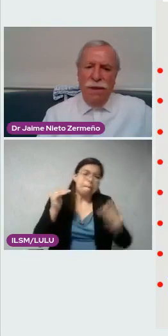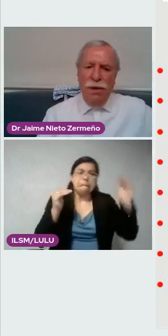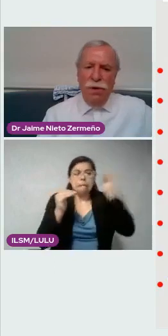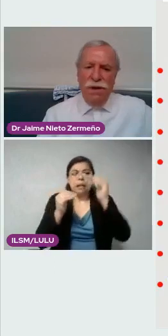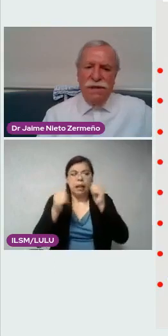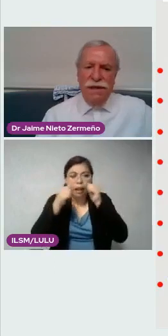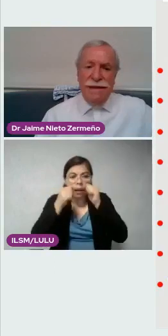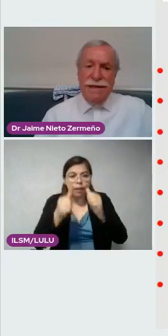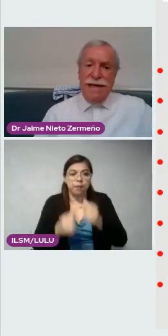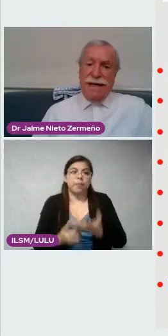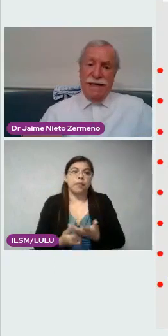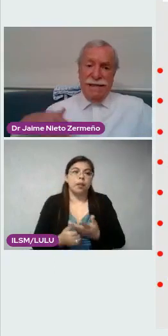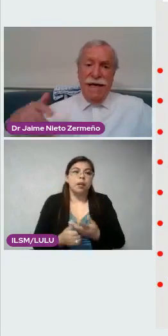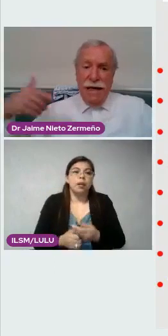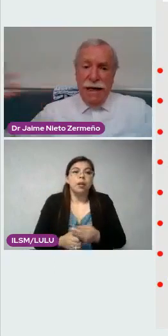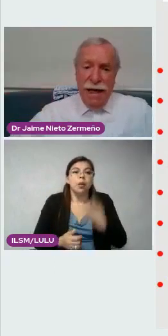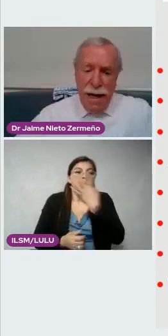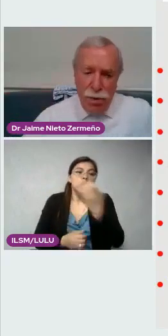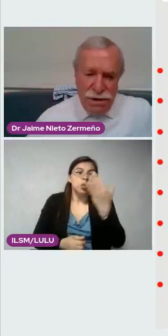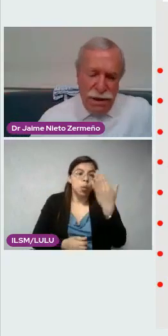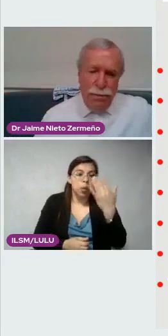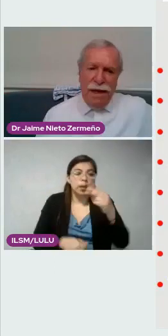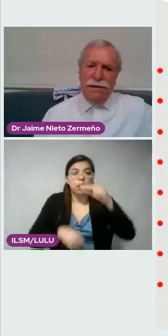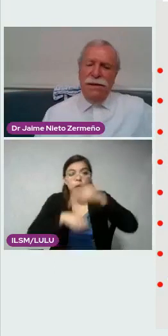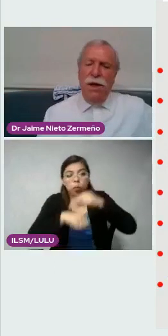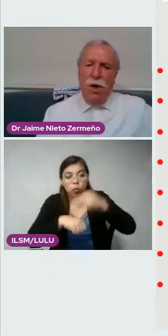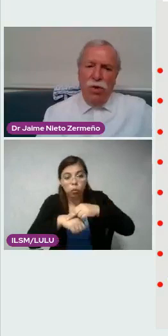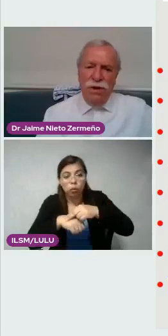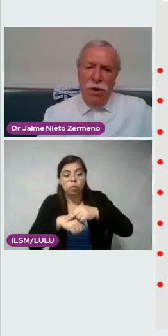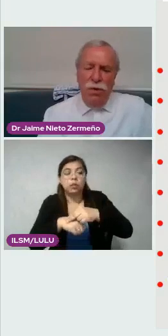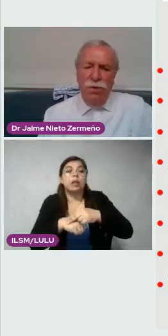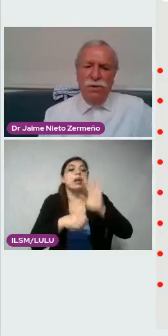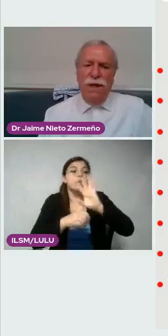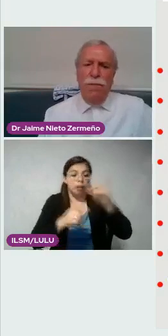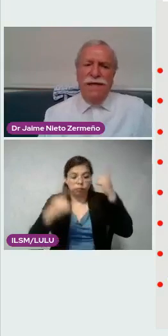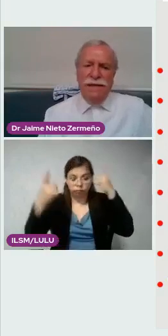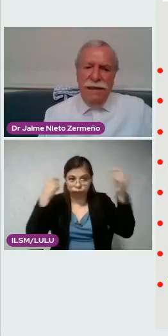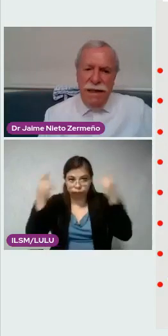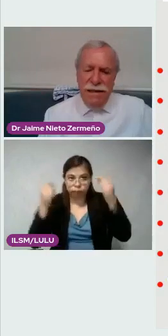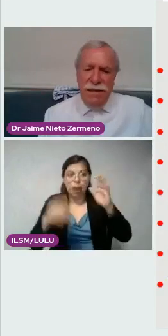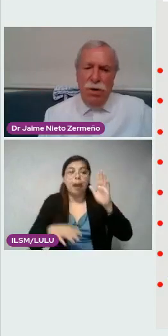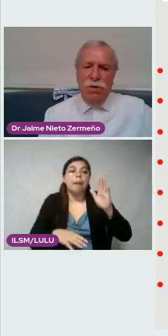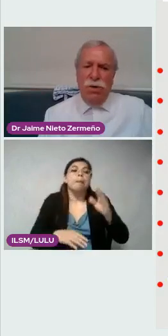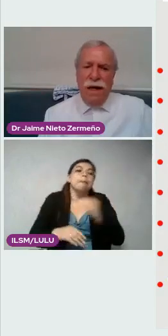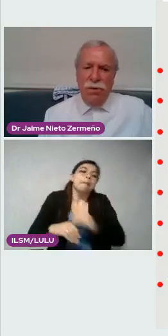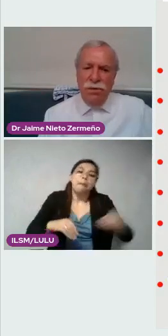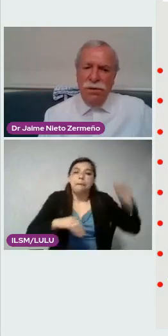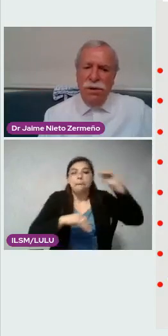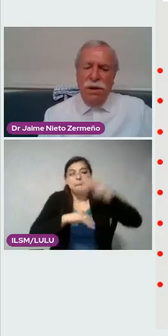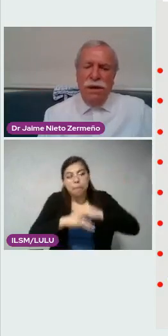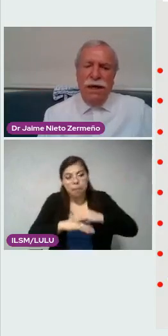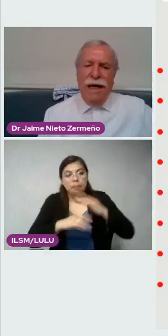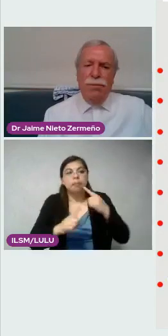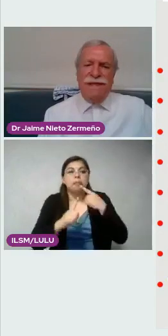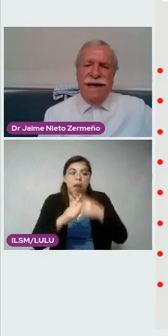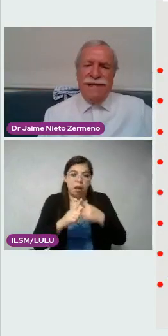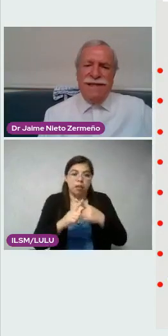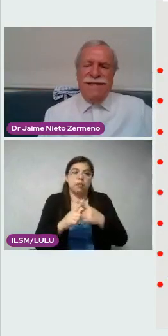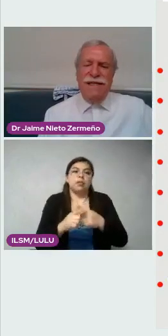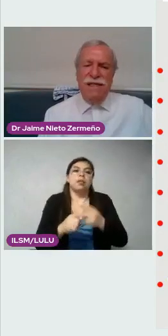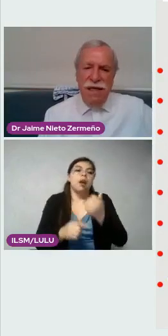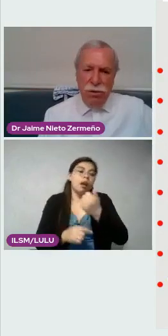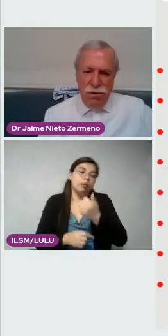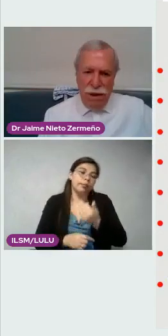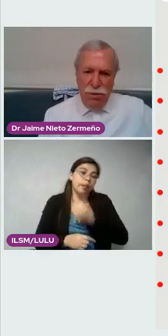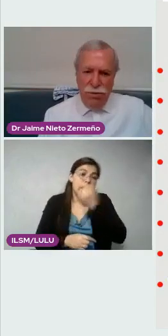médicos residentes, que si agregamos además los alumnos de maestrías y doctorados, llegamos a